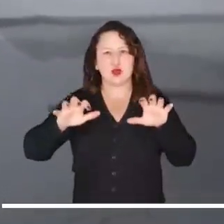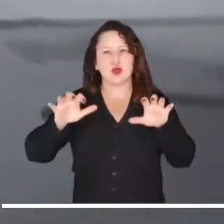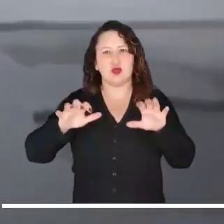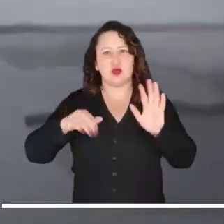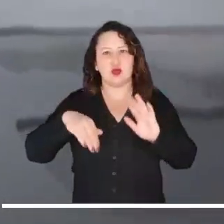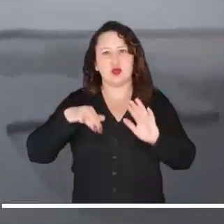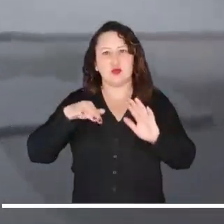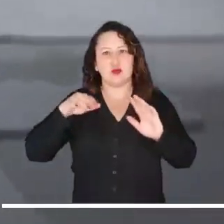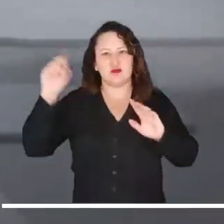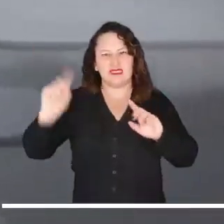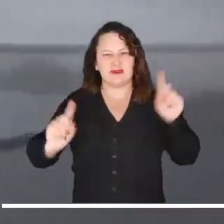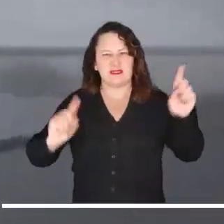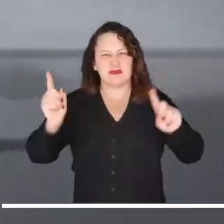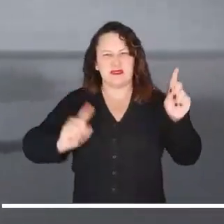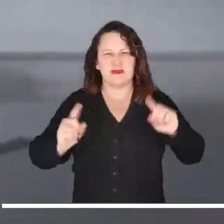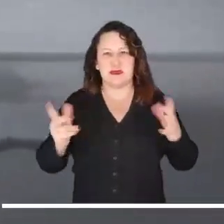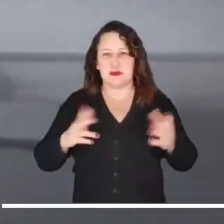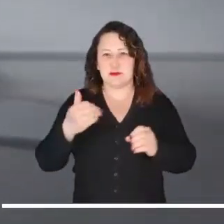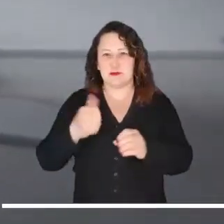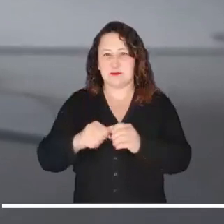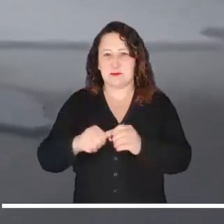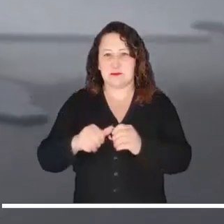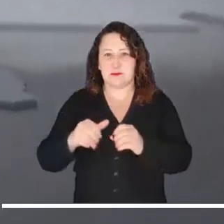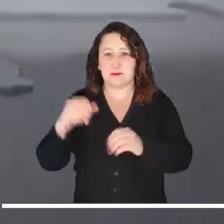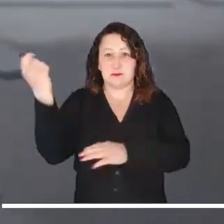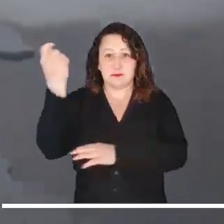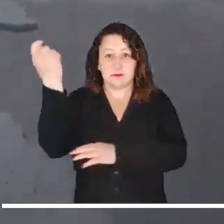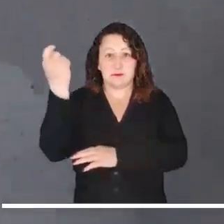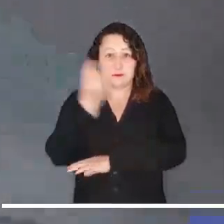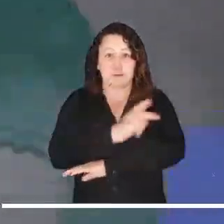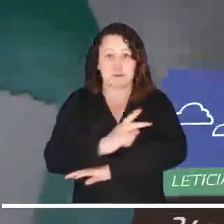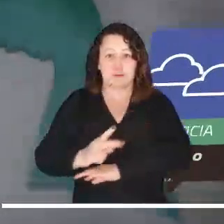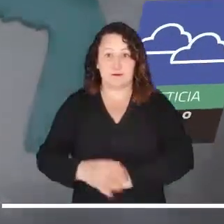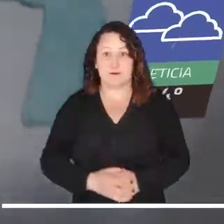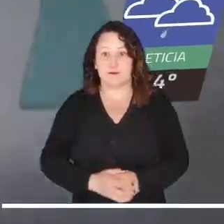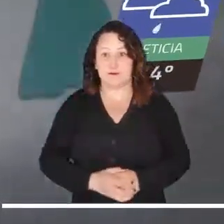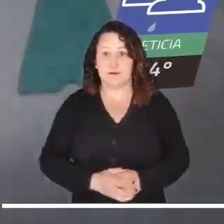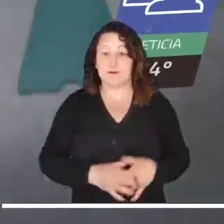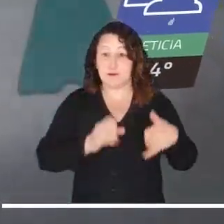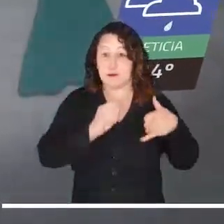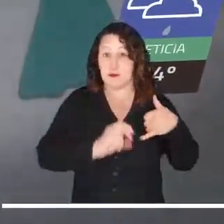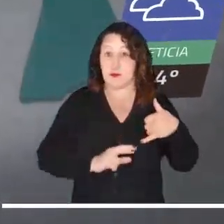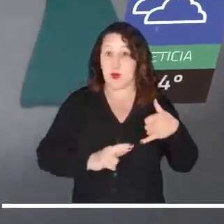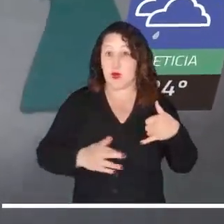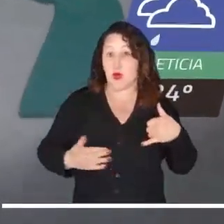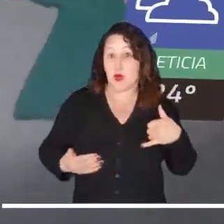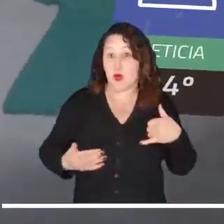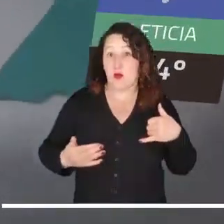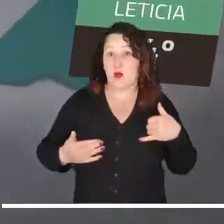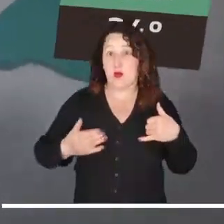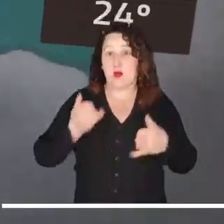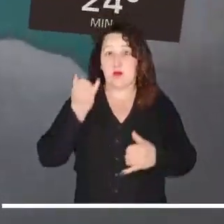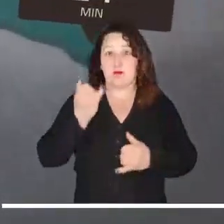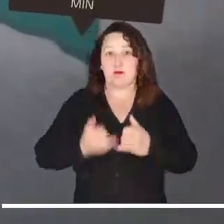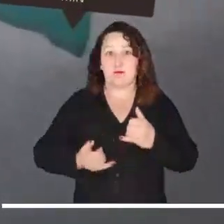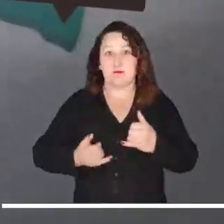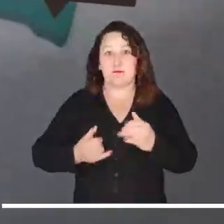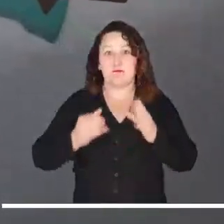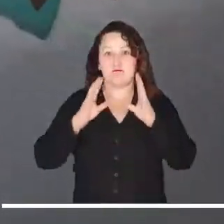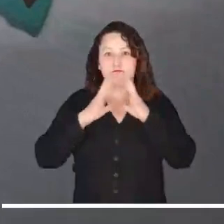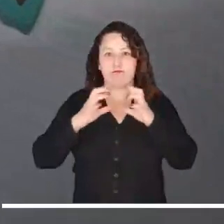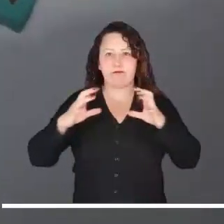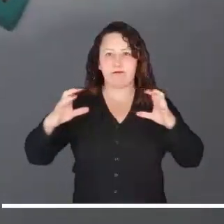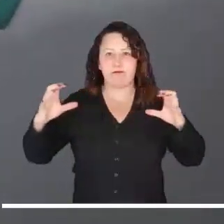chubascos y actividad eléctrica en Arauca, Meta y Bichada. Al sur del país, la Amazonía finaliza el día con abundante